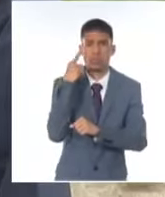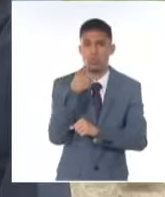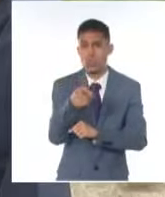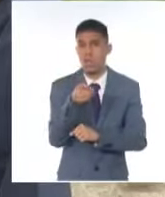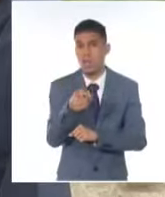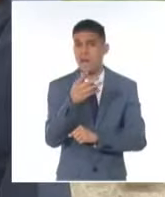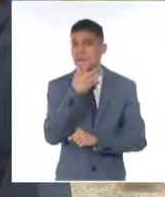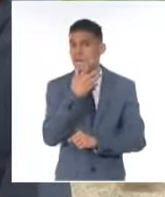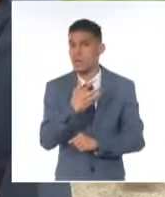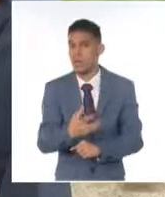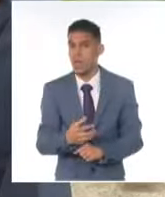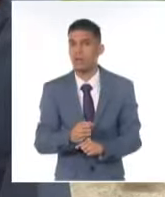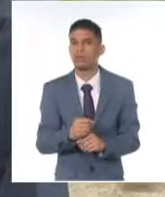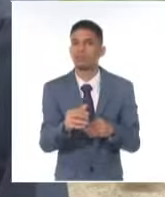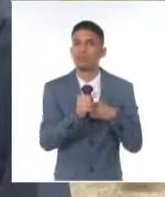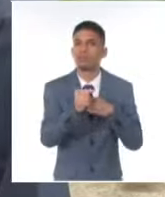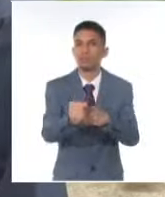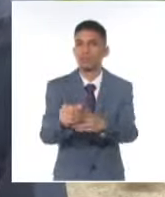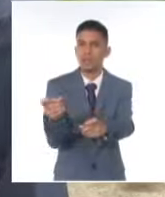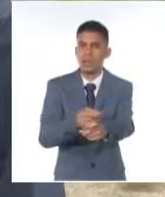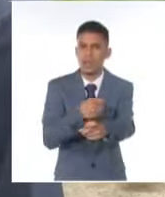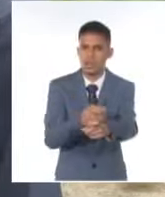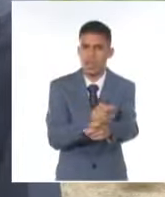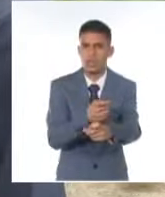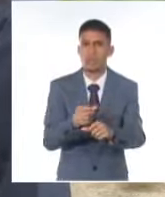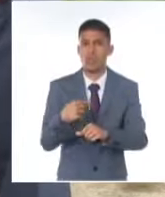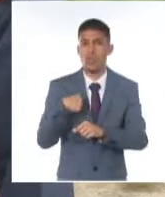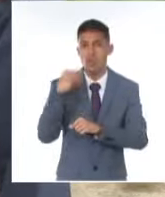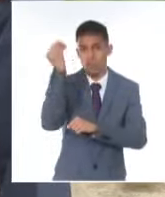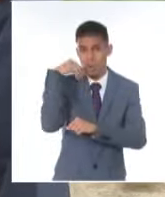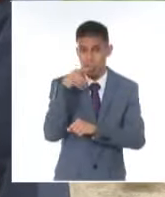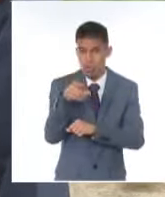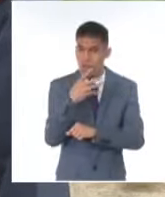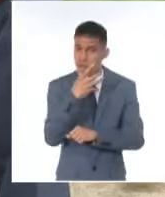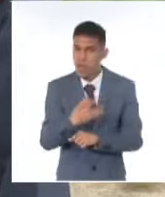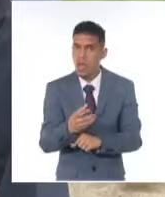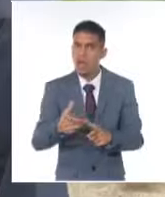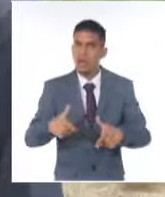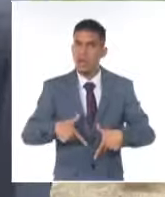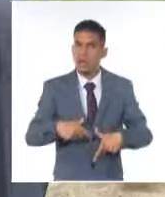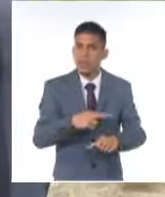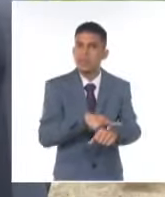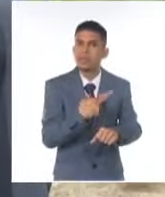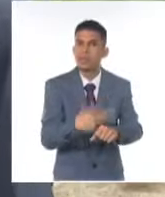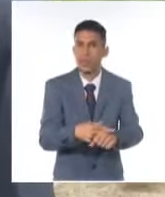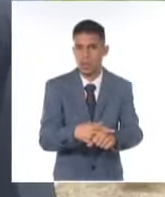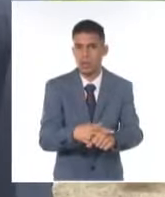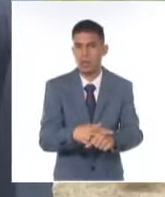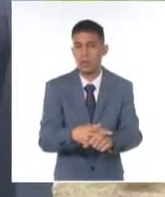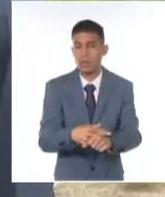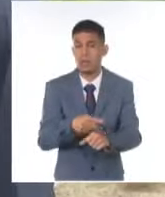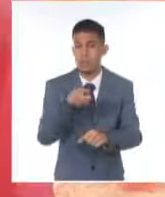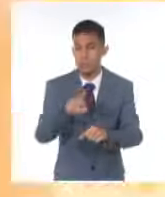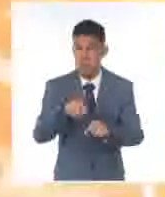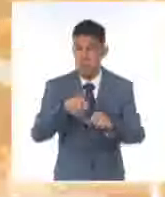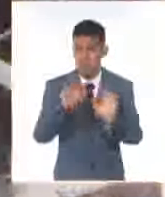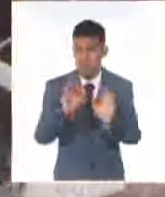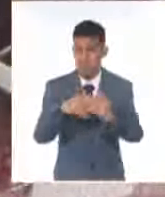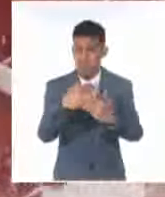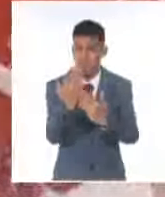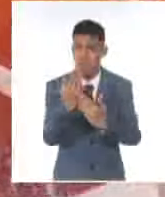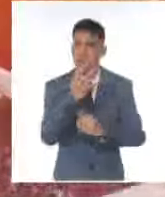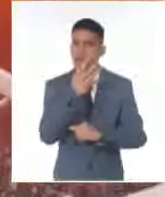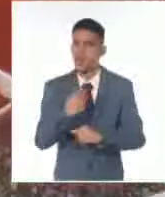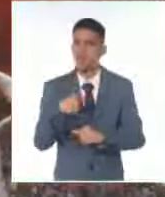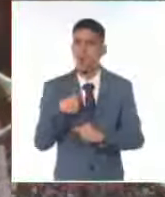dirigió ese asalto. Yo sabía que usted era candidato a representar. A partir de ese día, comandante, yo lo